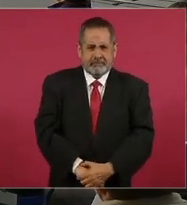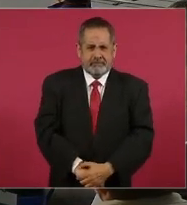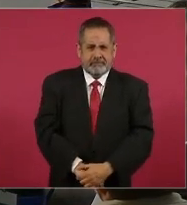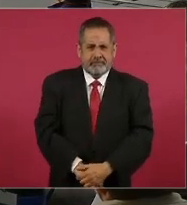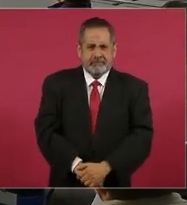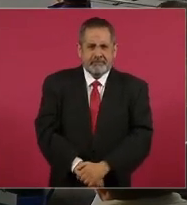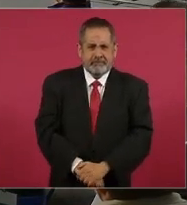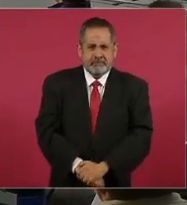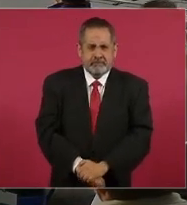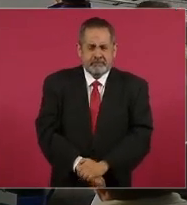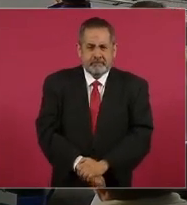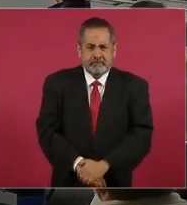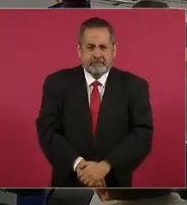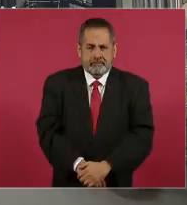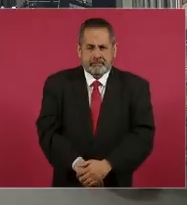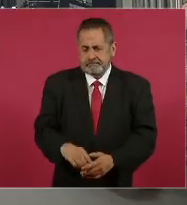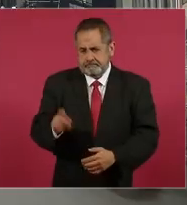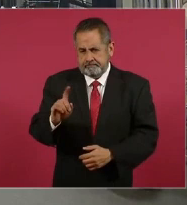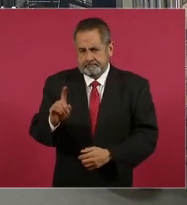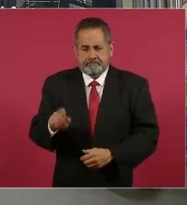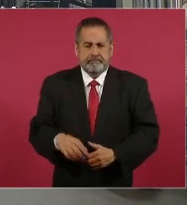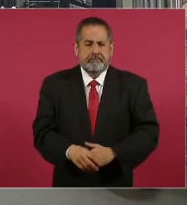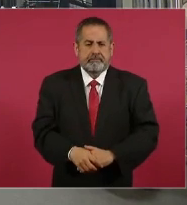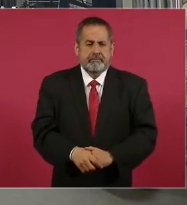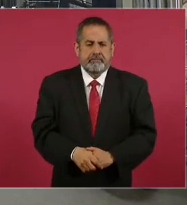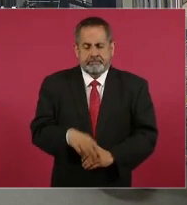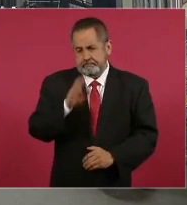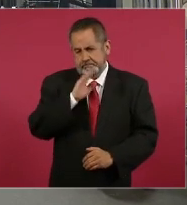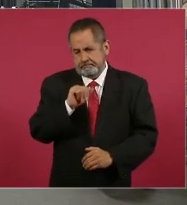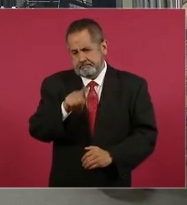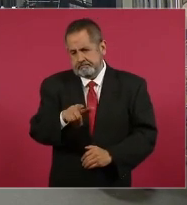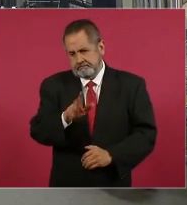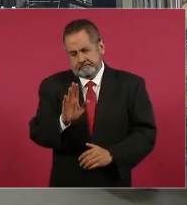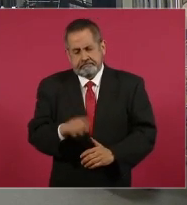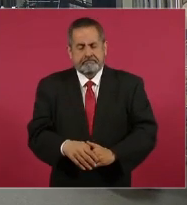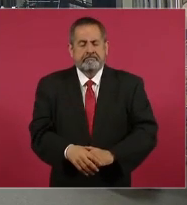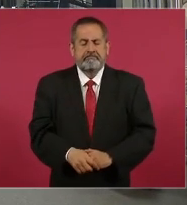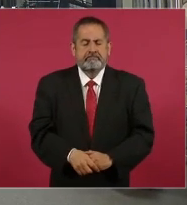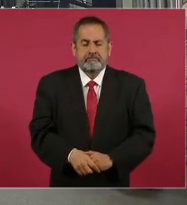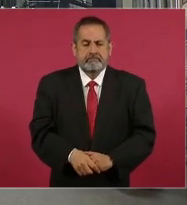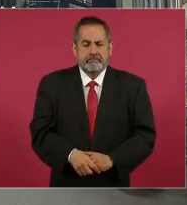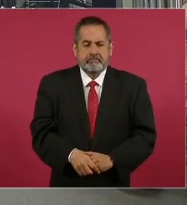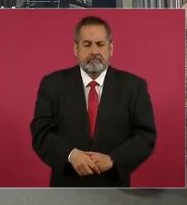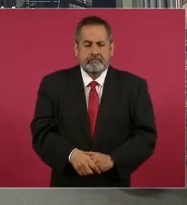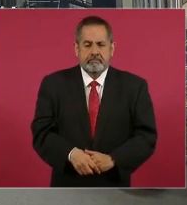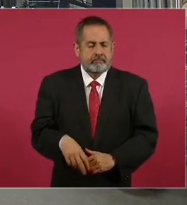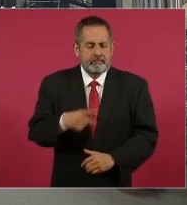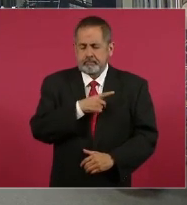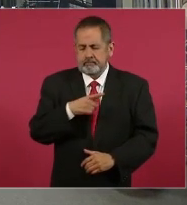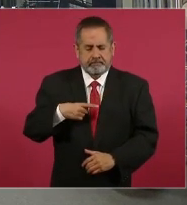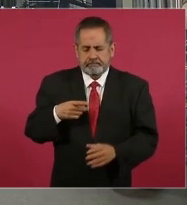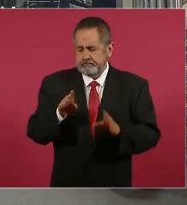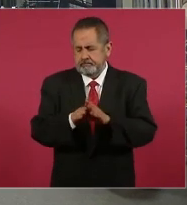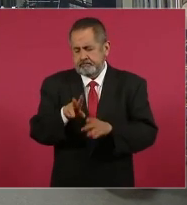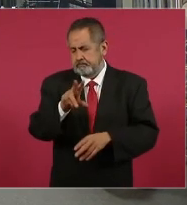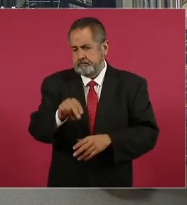No, no, está mal, no deben de cerrarlo.